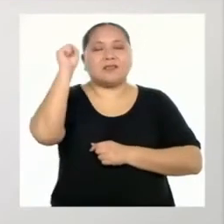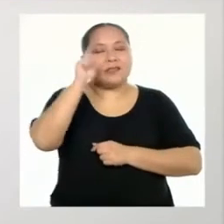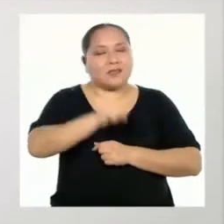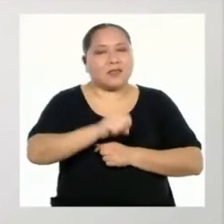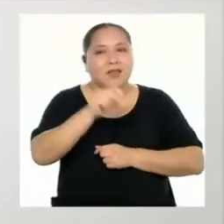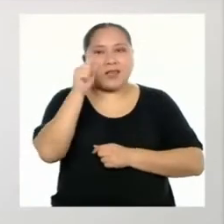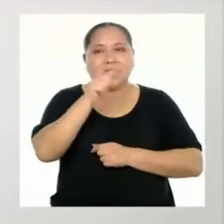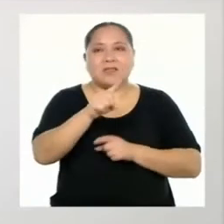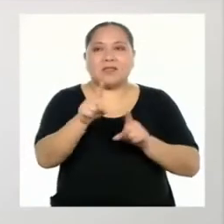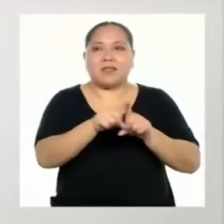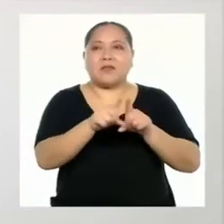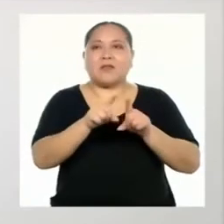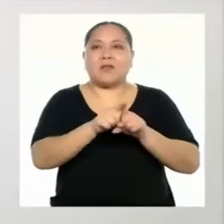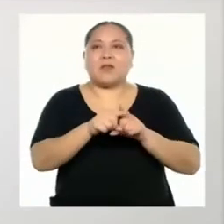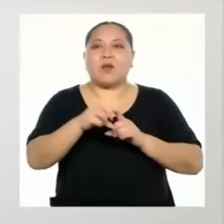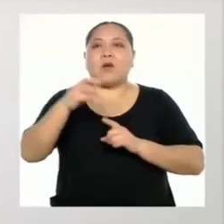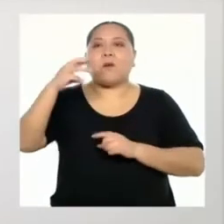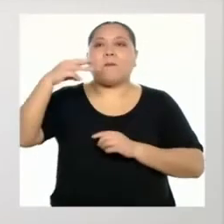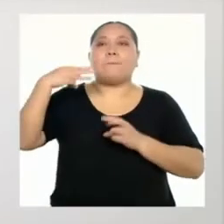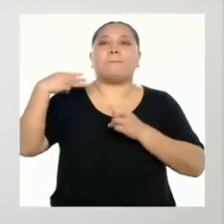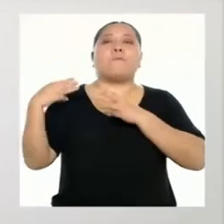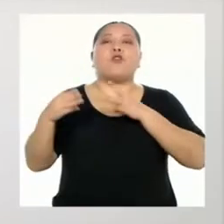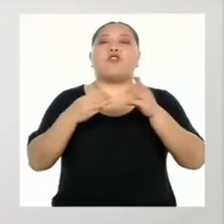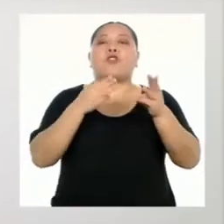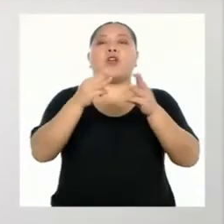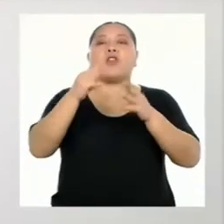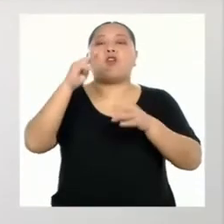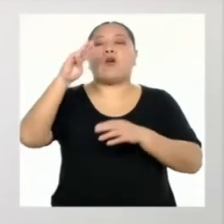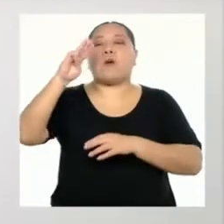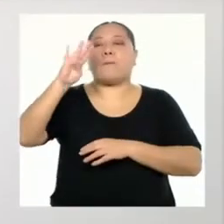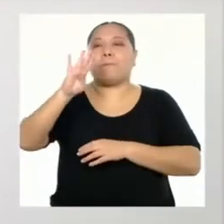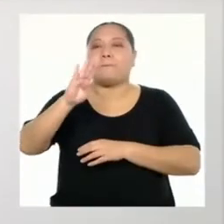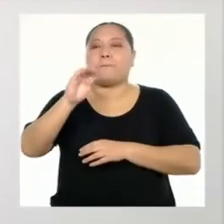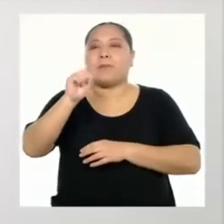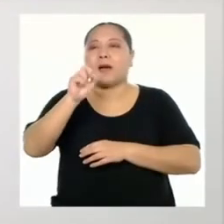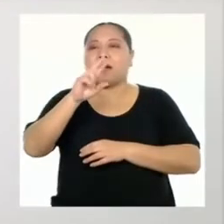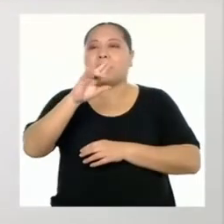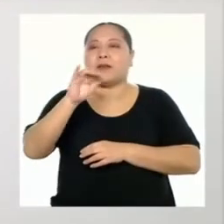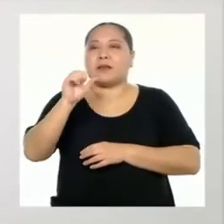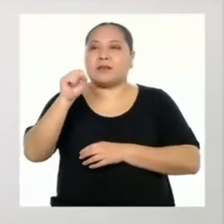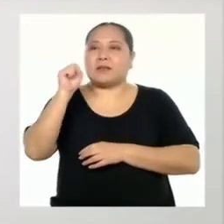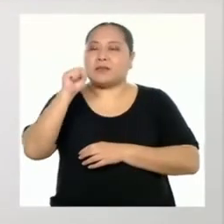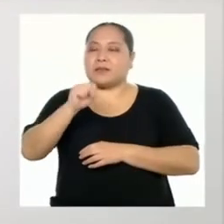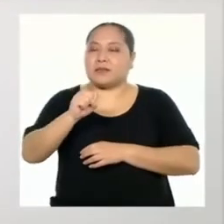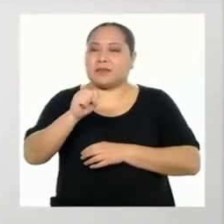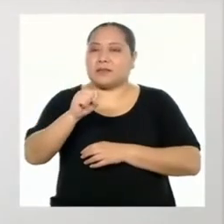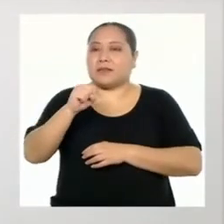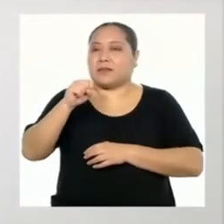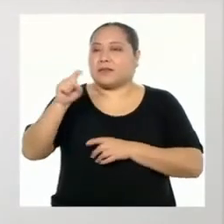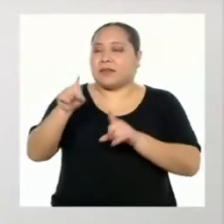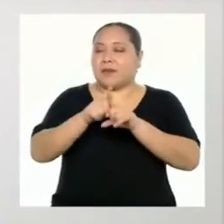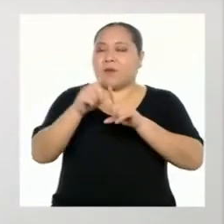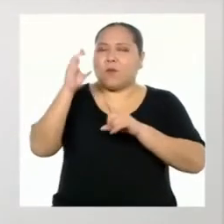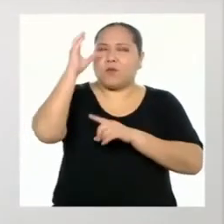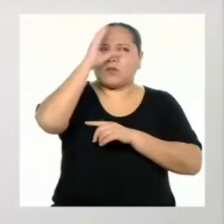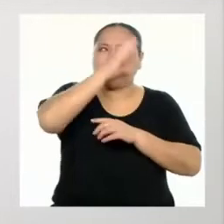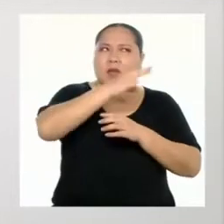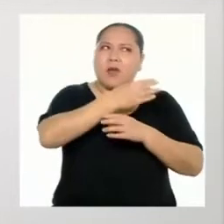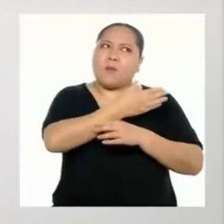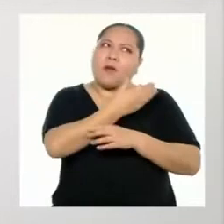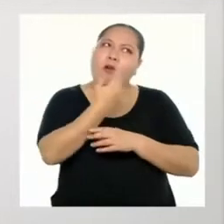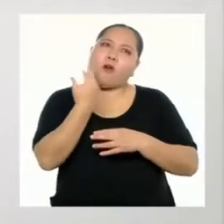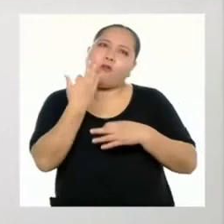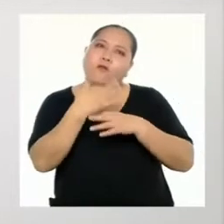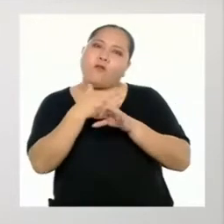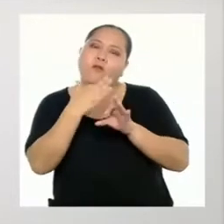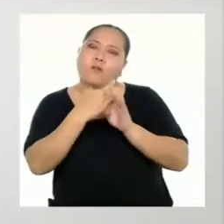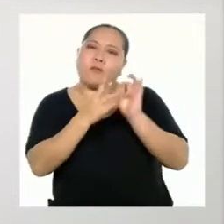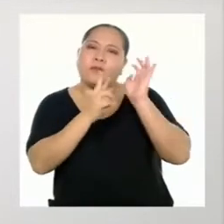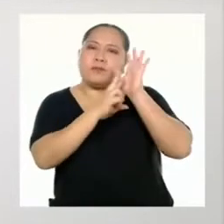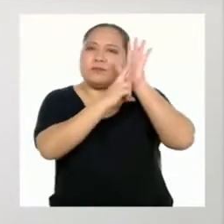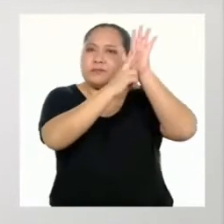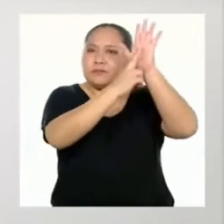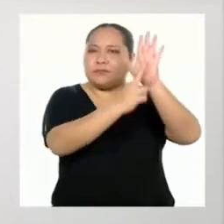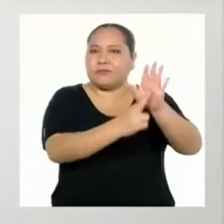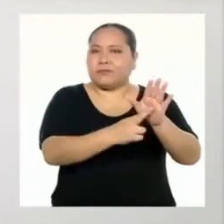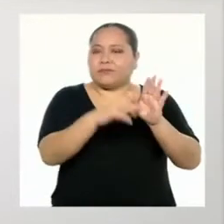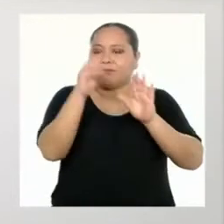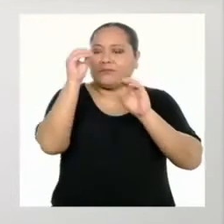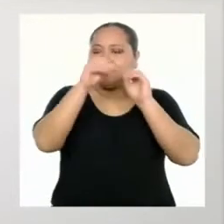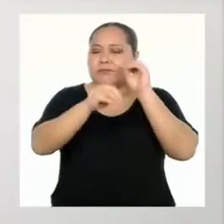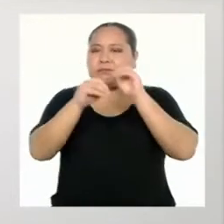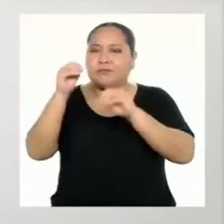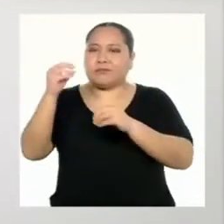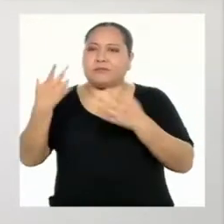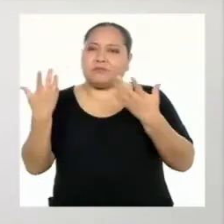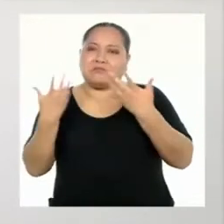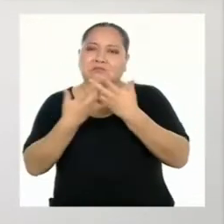es. A eso se le llama el modelo de barras. En realidad, debemos buscar la mejor forma de representar y